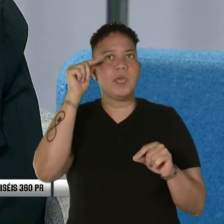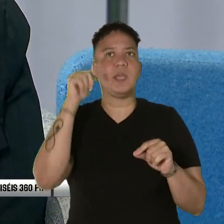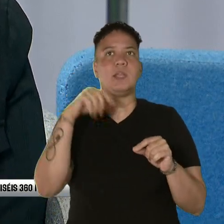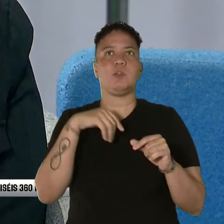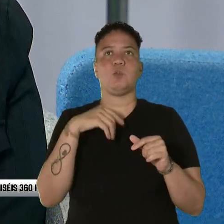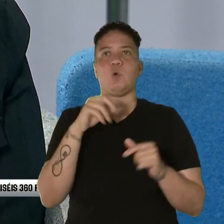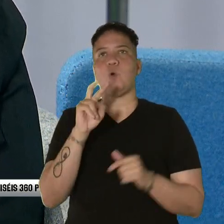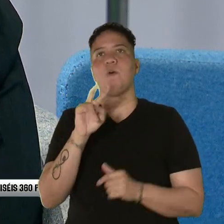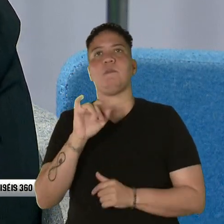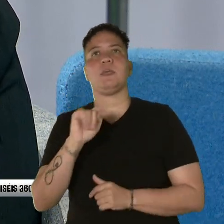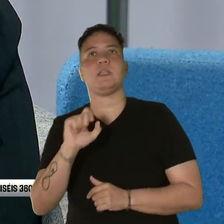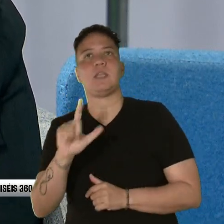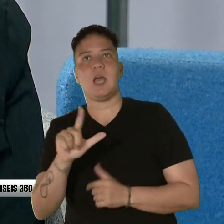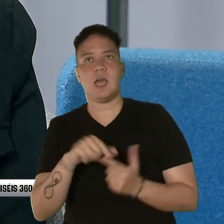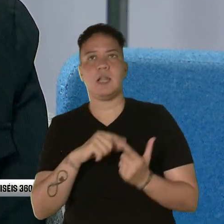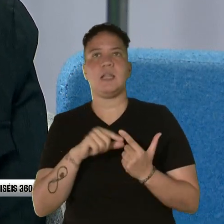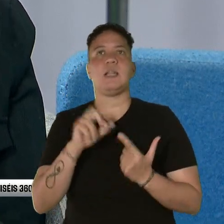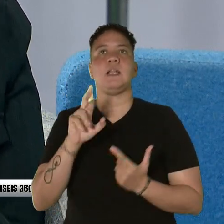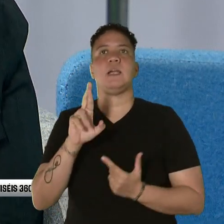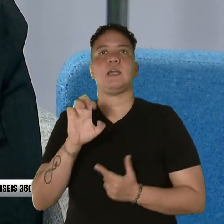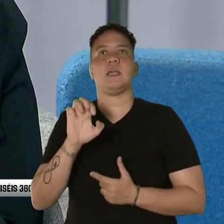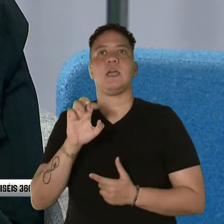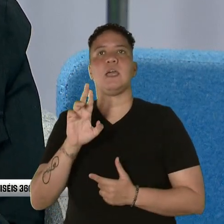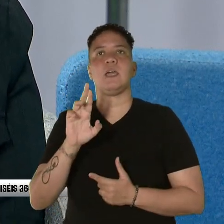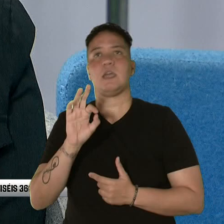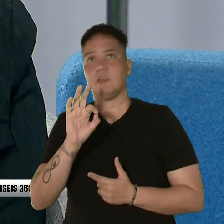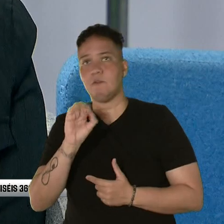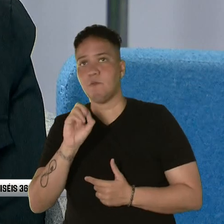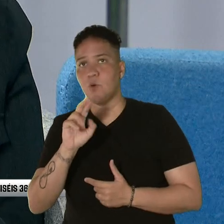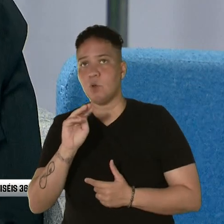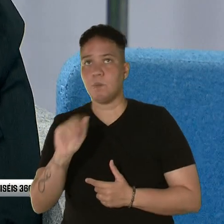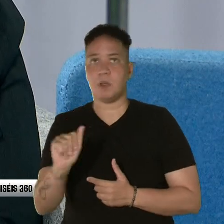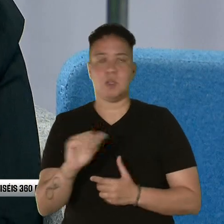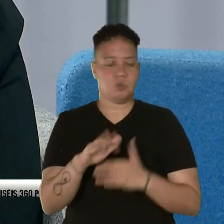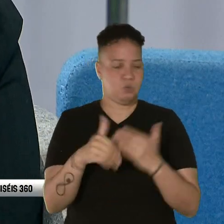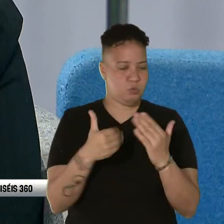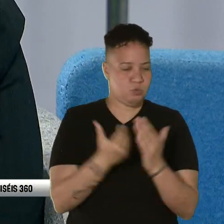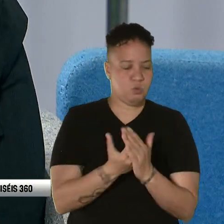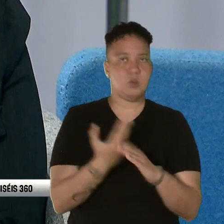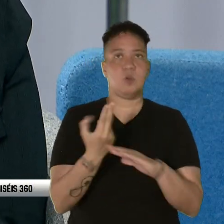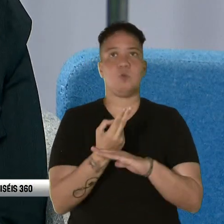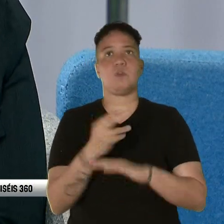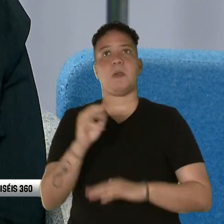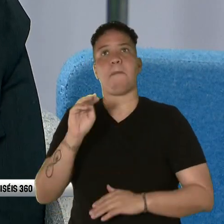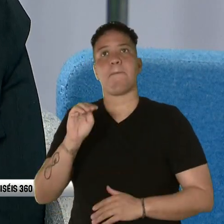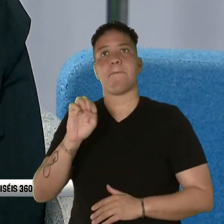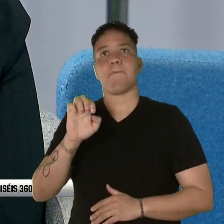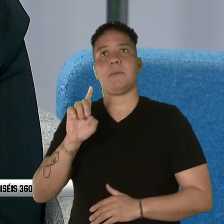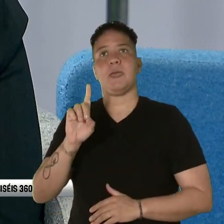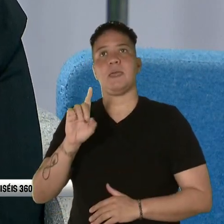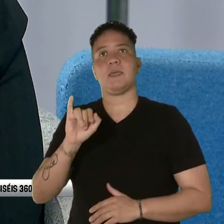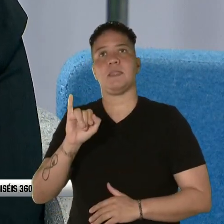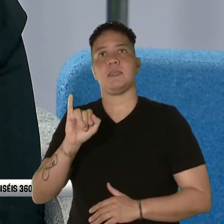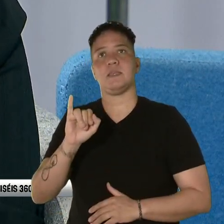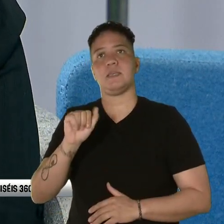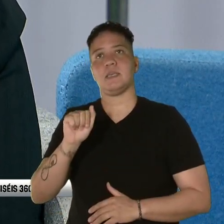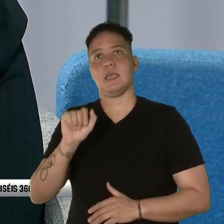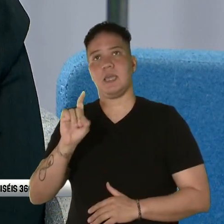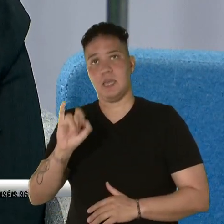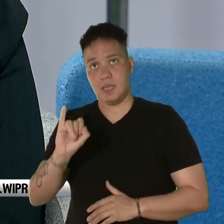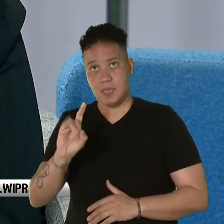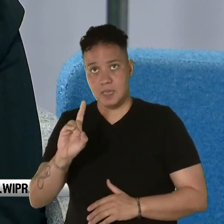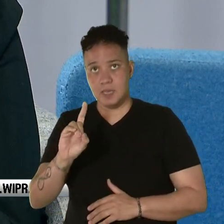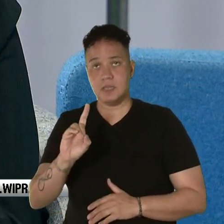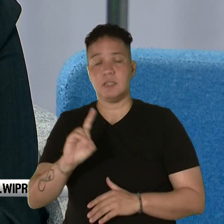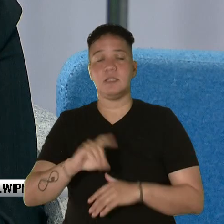dicen vital, otros le dicen reforma. Todos los que usen el Medicaid o su tarjeta de reforma o vital